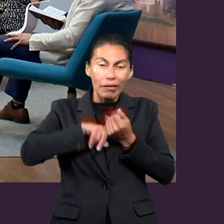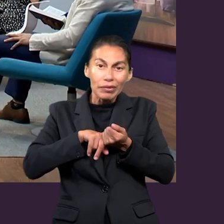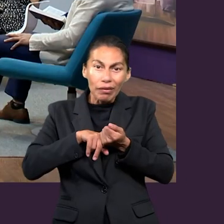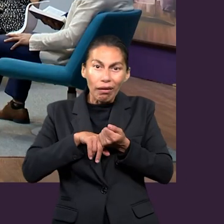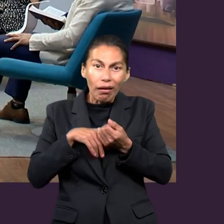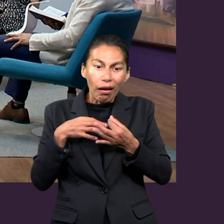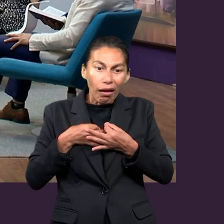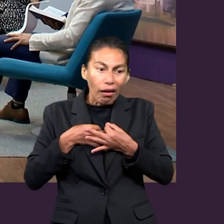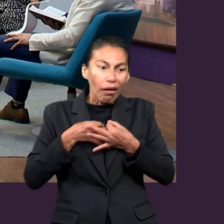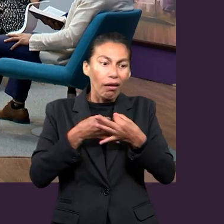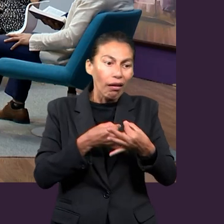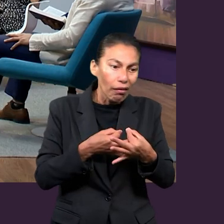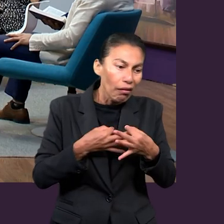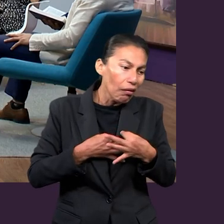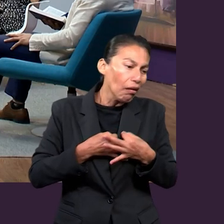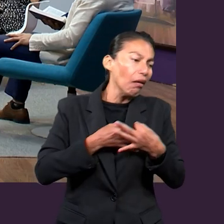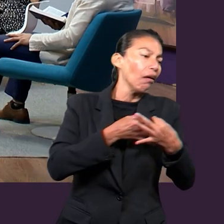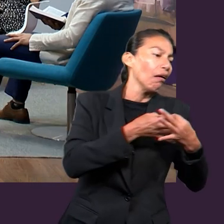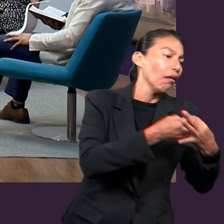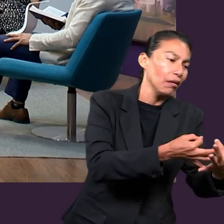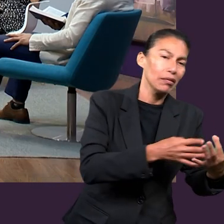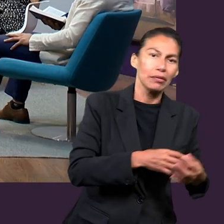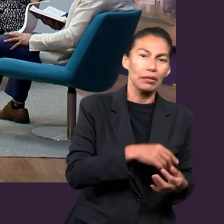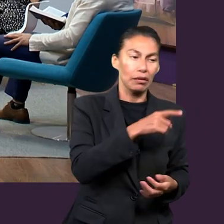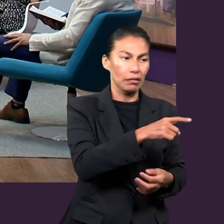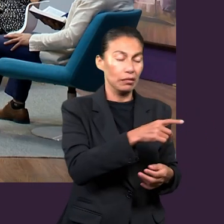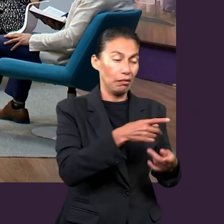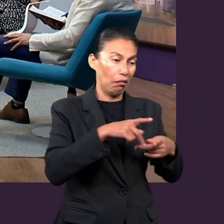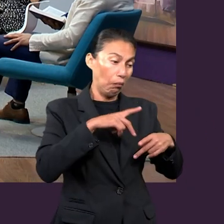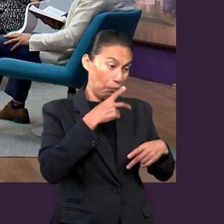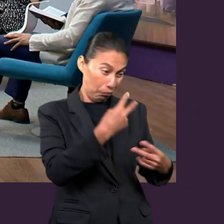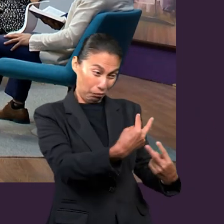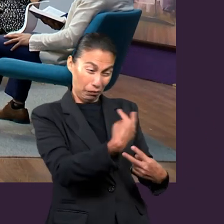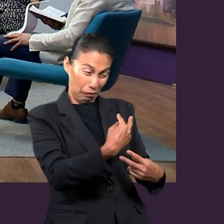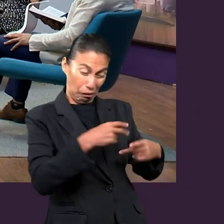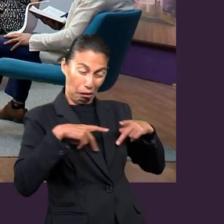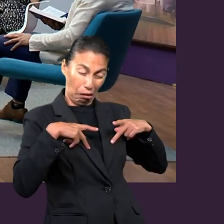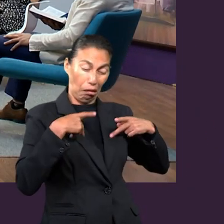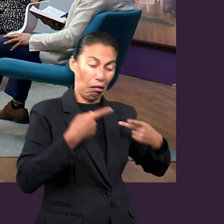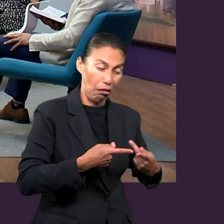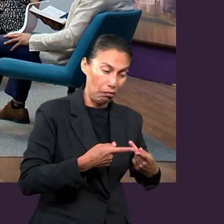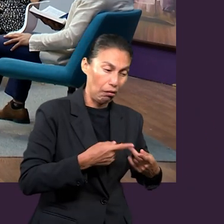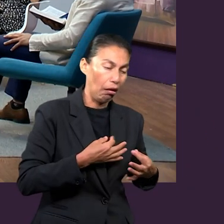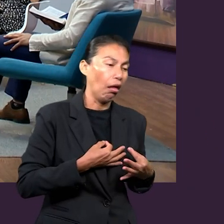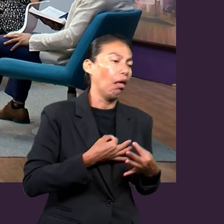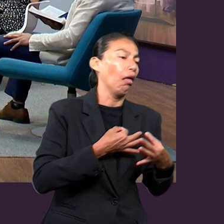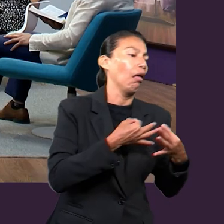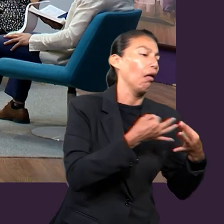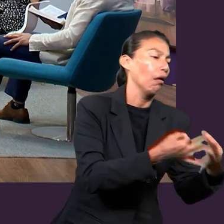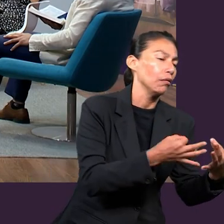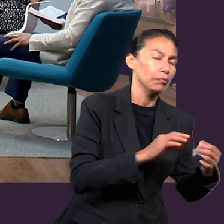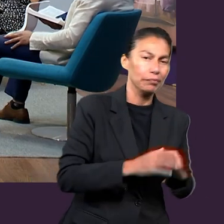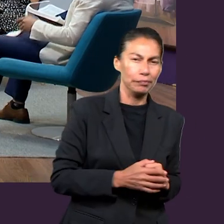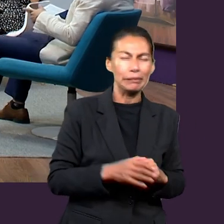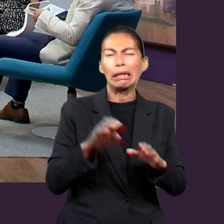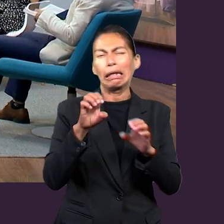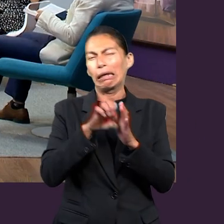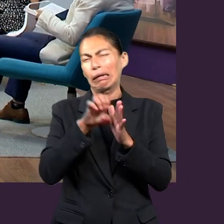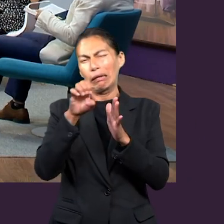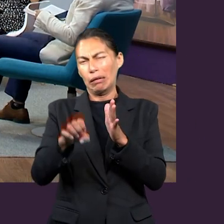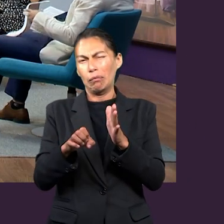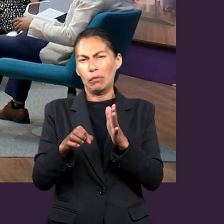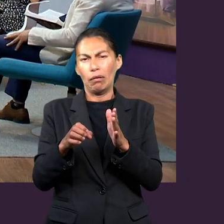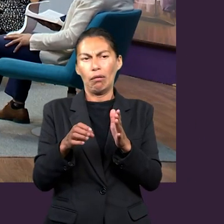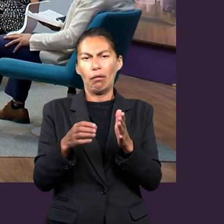de dentro y entonces él nos, digamos que, alimenta nuestras debilidades. Es un poco como las redes